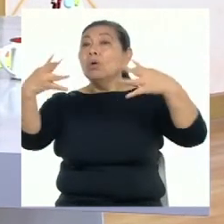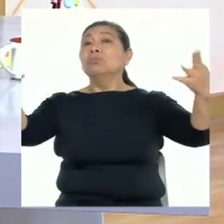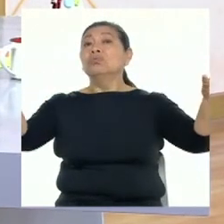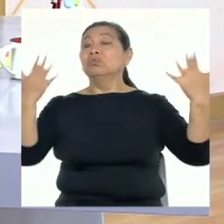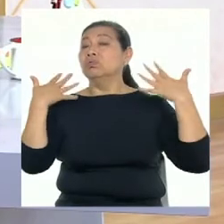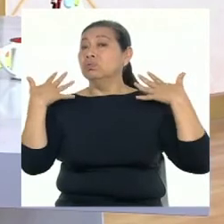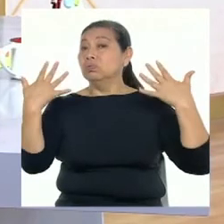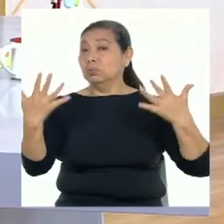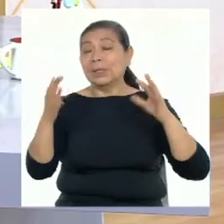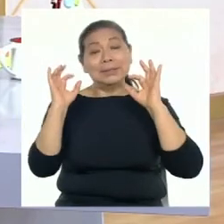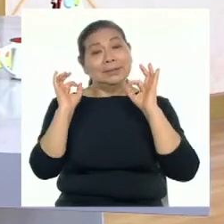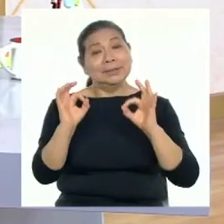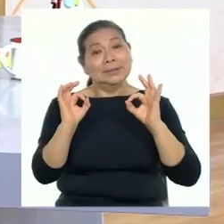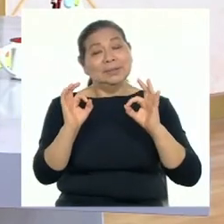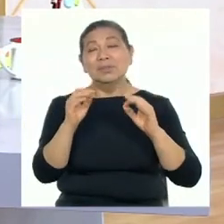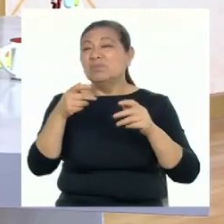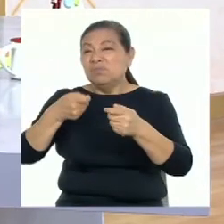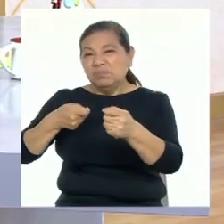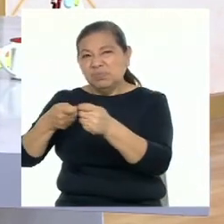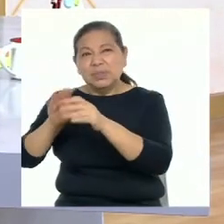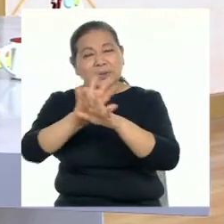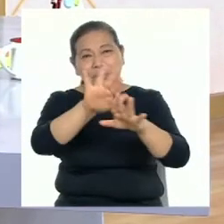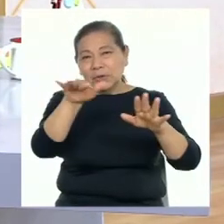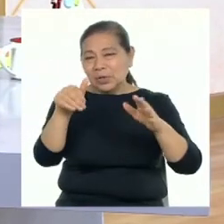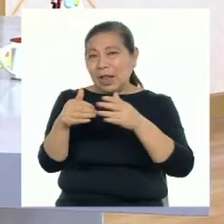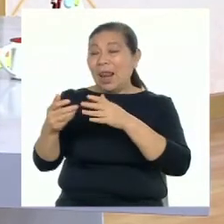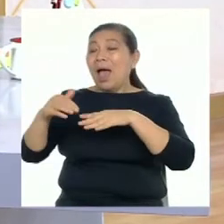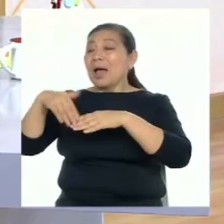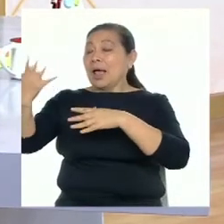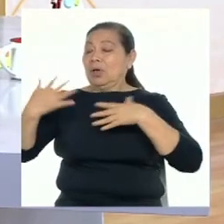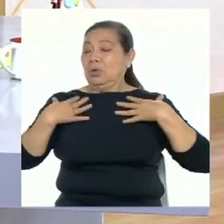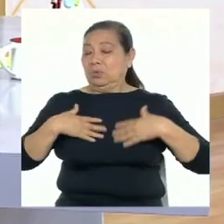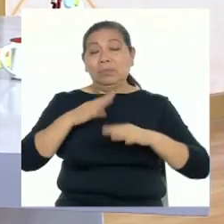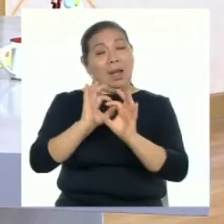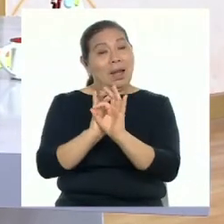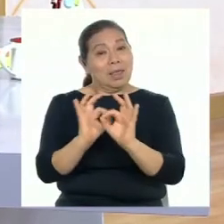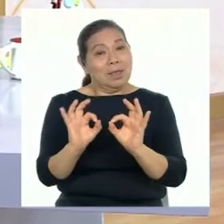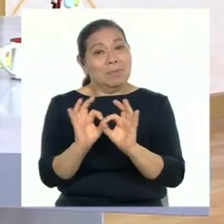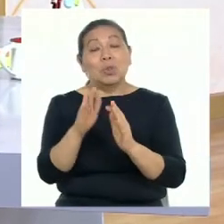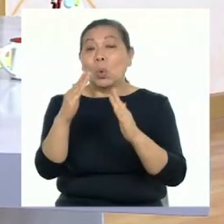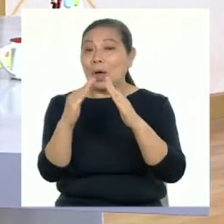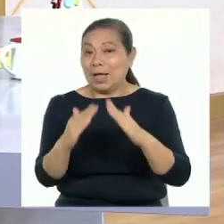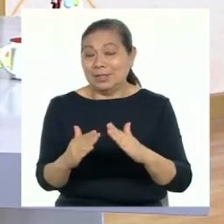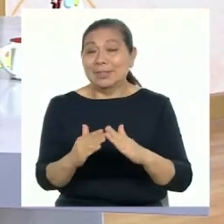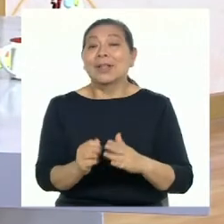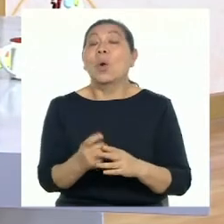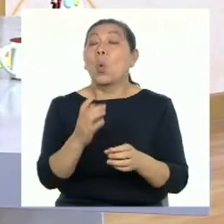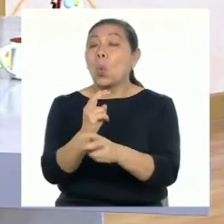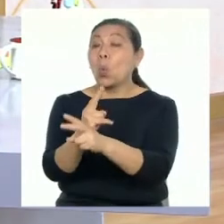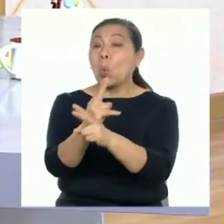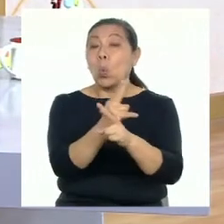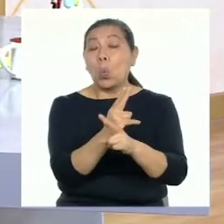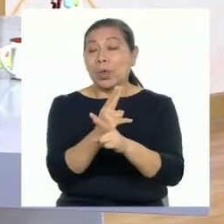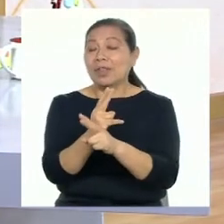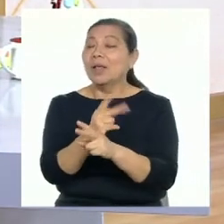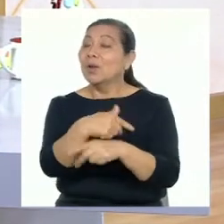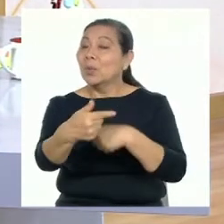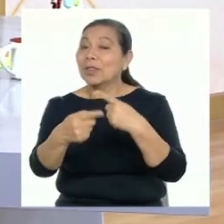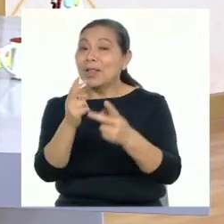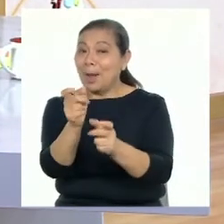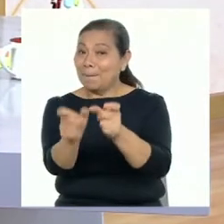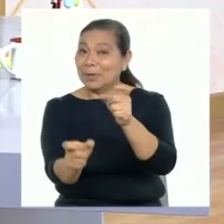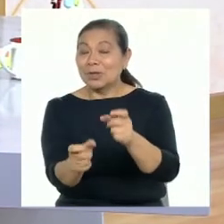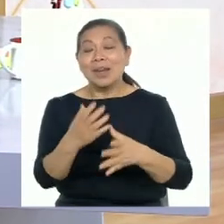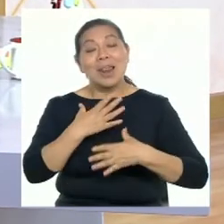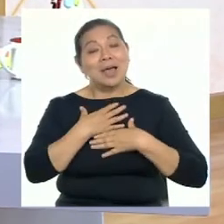donde te encuentres y desinfectar todo lo que traigan de la calle para evitar el virus del COVID-19. Cuidándonos, cuidamos a los demás.